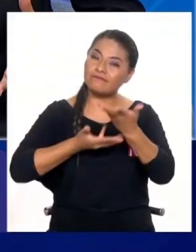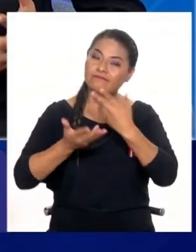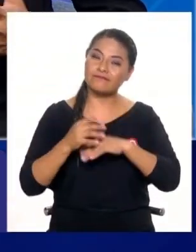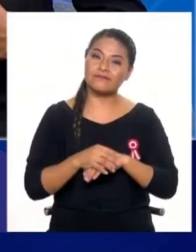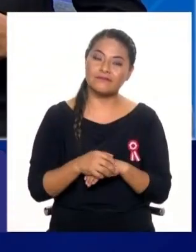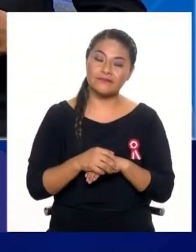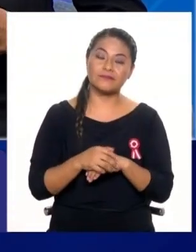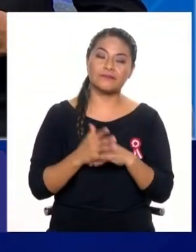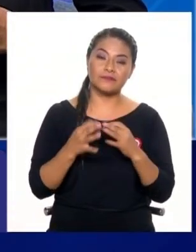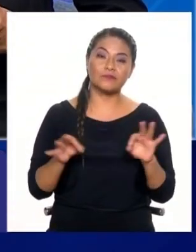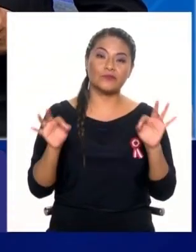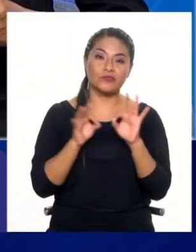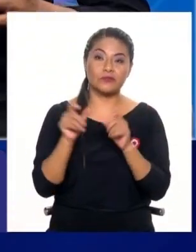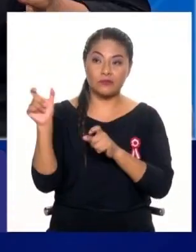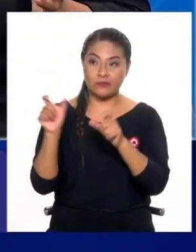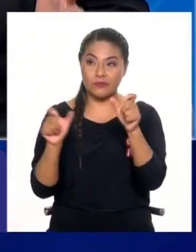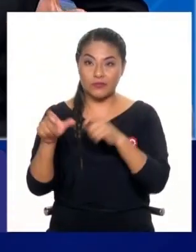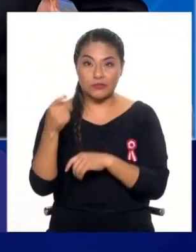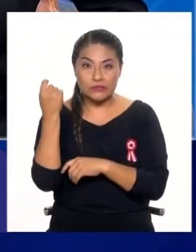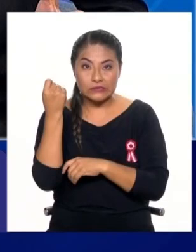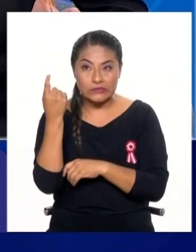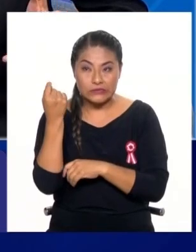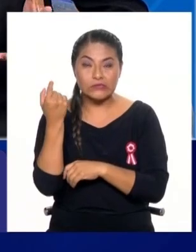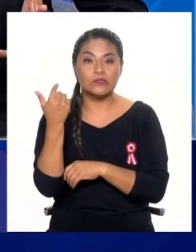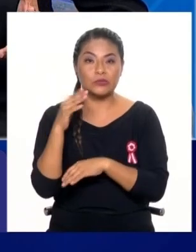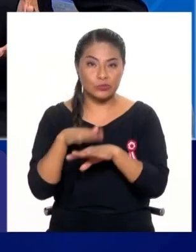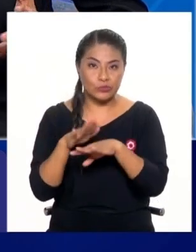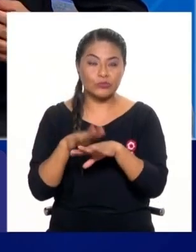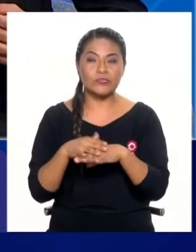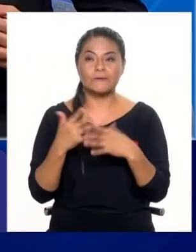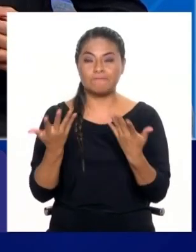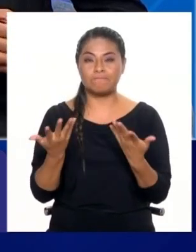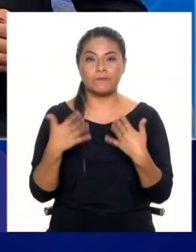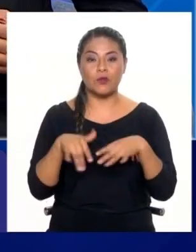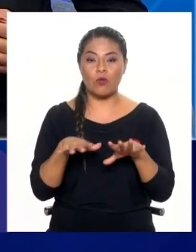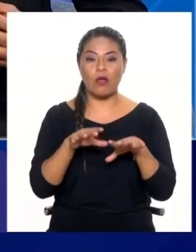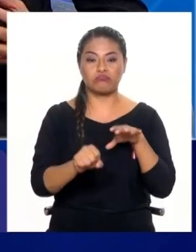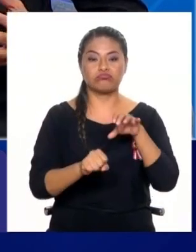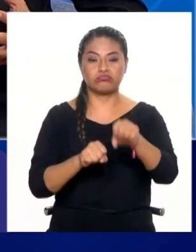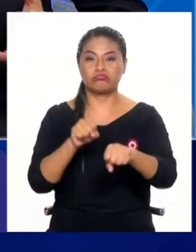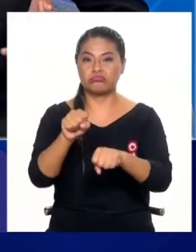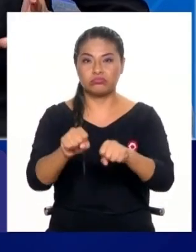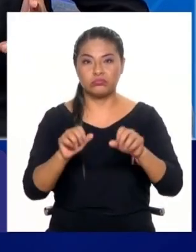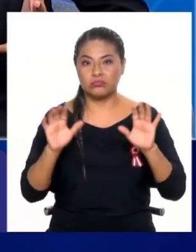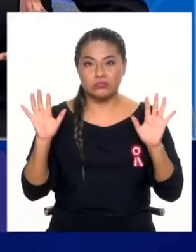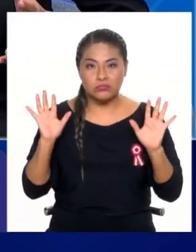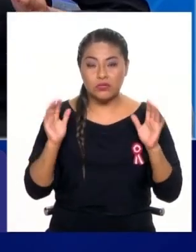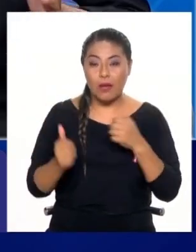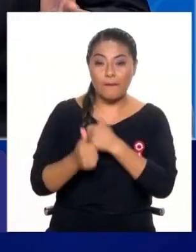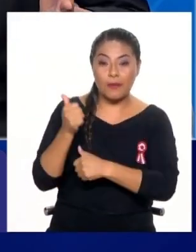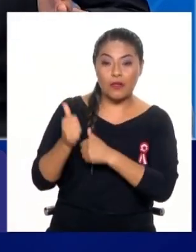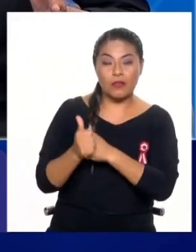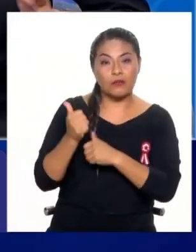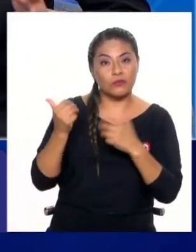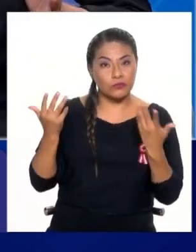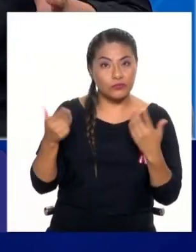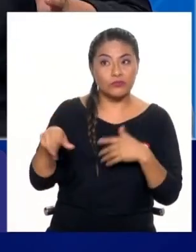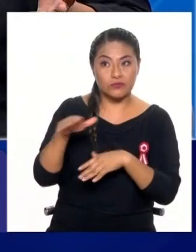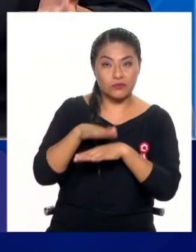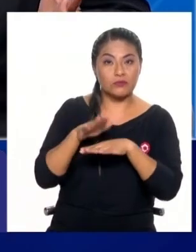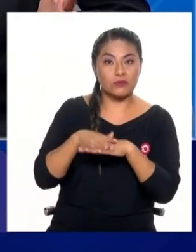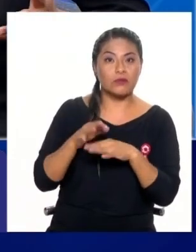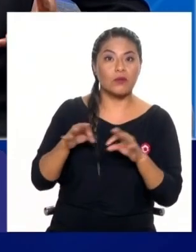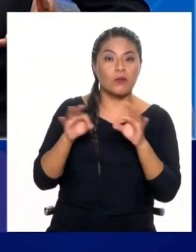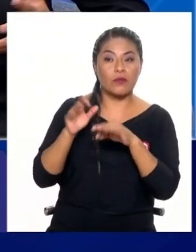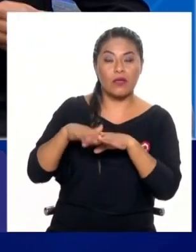primero que nada la ciudadanía entienda que no se gana nada invadiendo o estableciéndose en un lugar de riesgo porque, como decía, lo